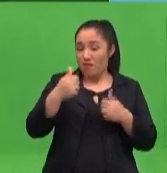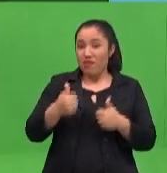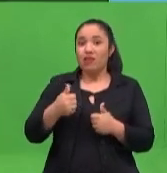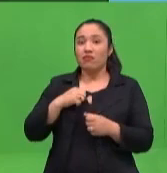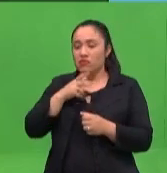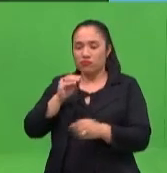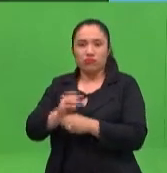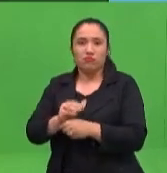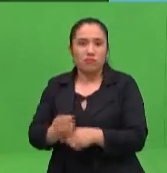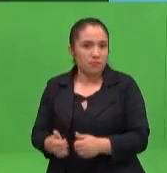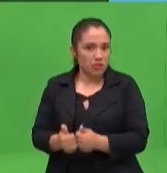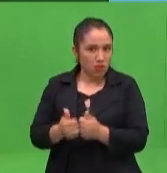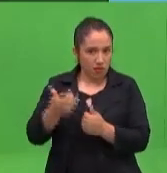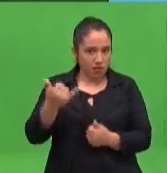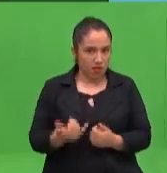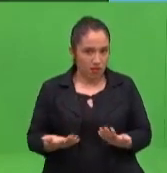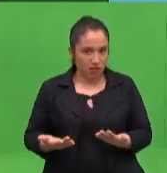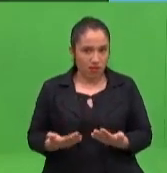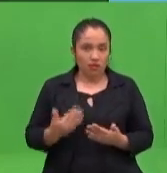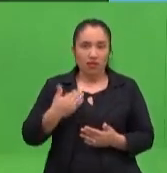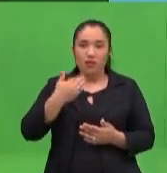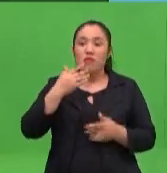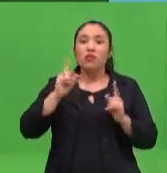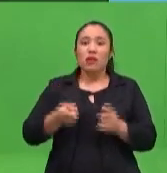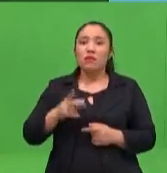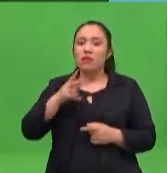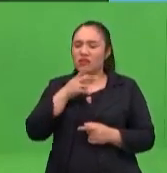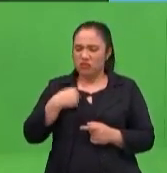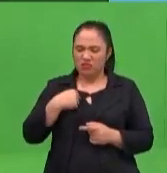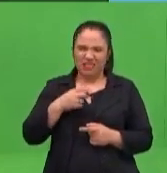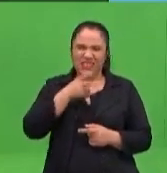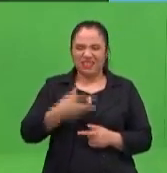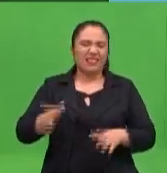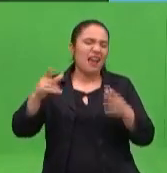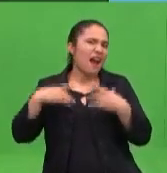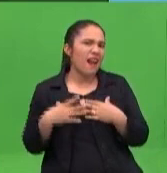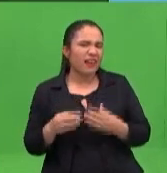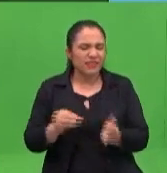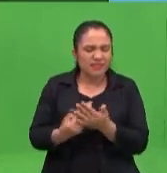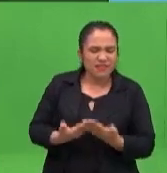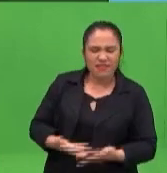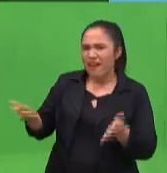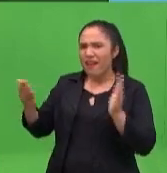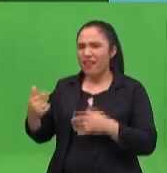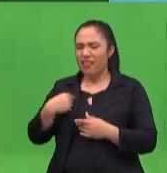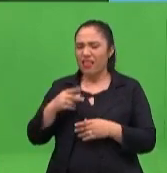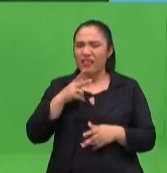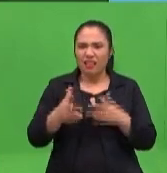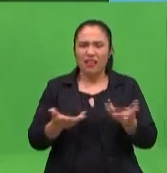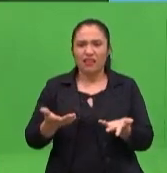decir, pero nuestros hijos son un desastre, no tienen horario, no quieren hacer, solamente quieren... No, nosotros somos los adultos que